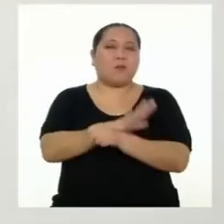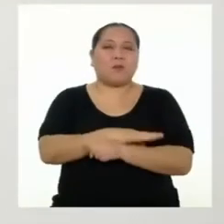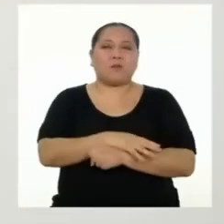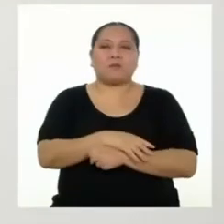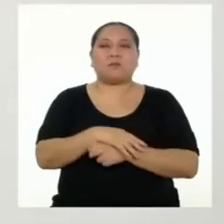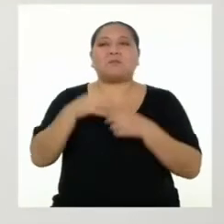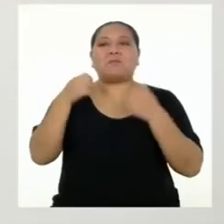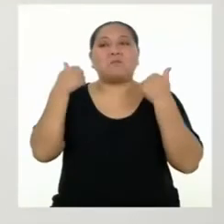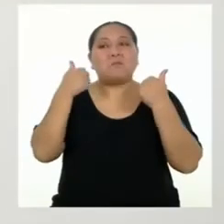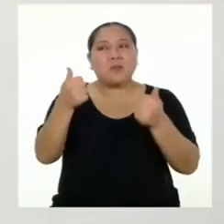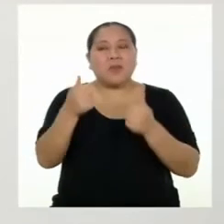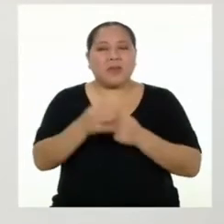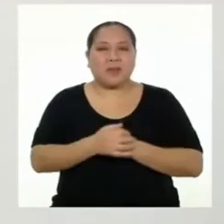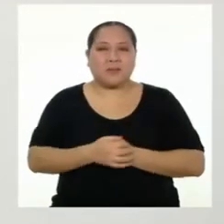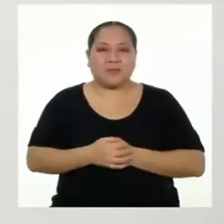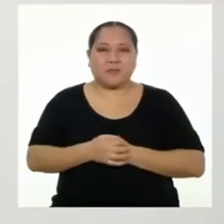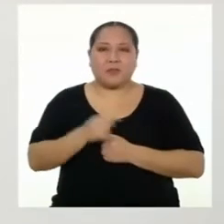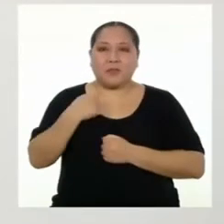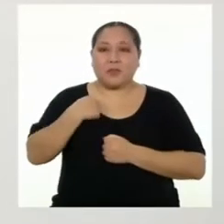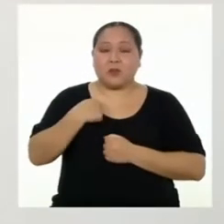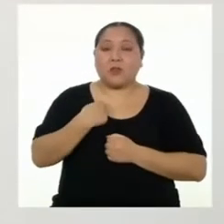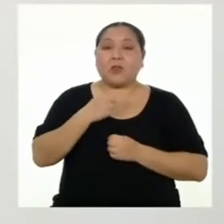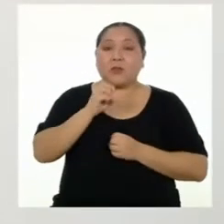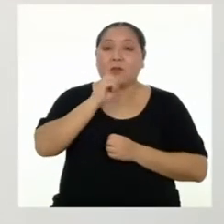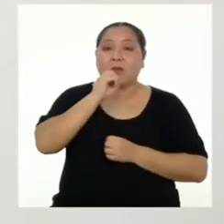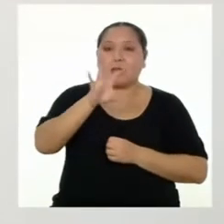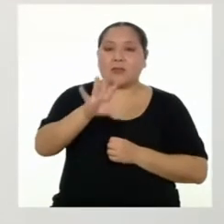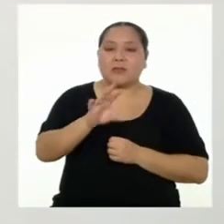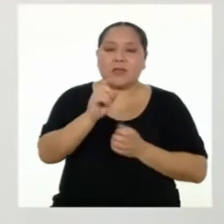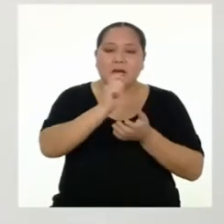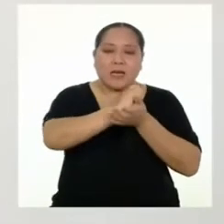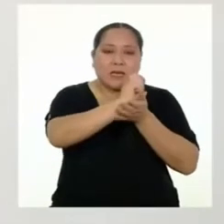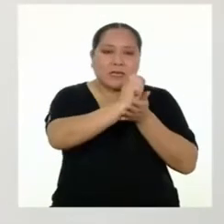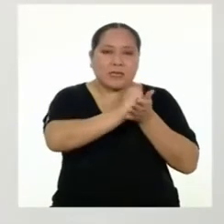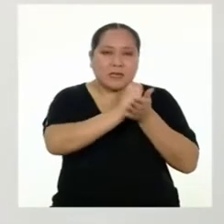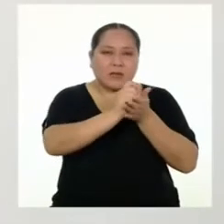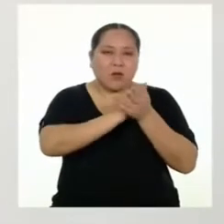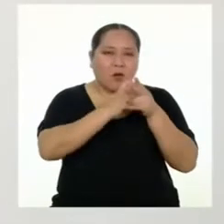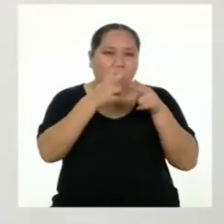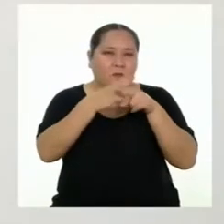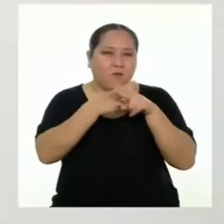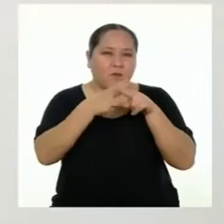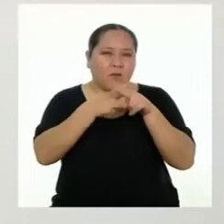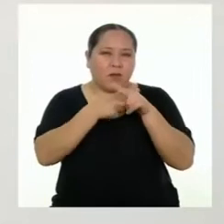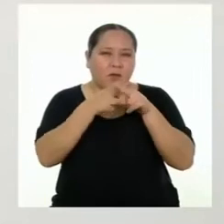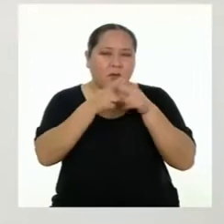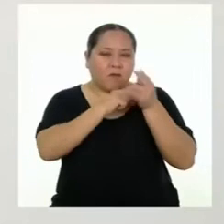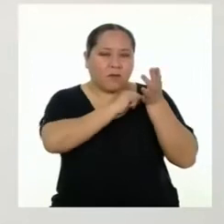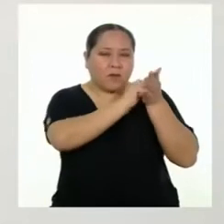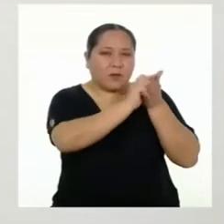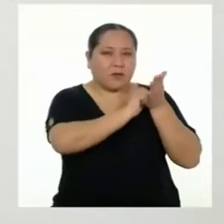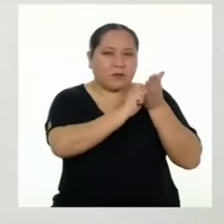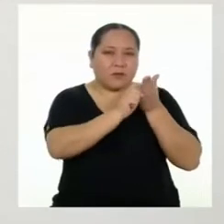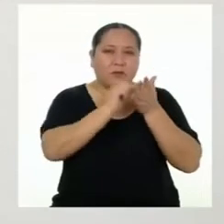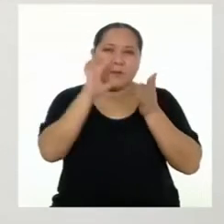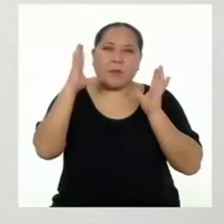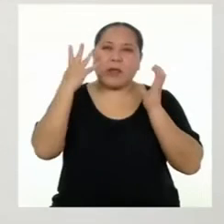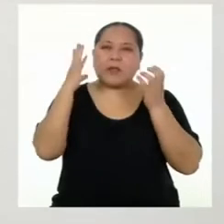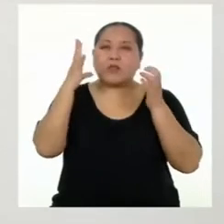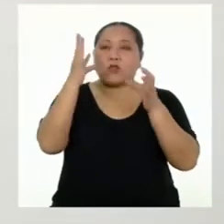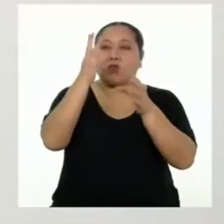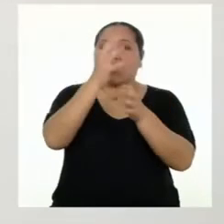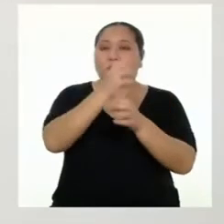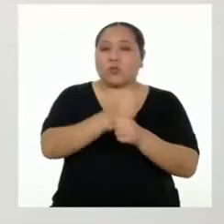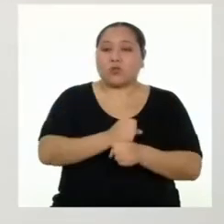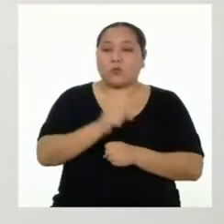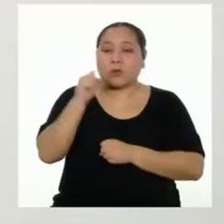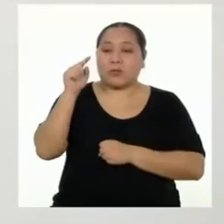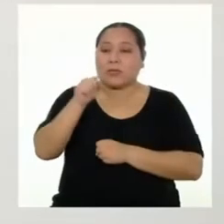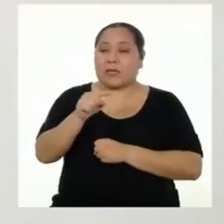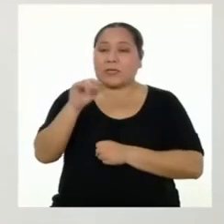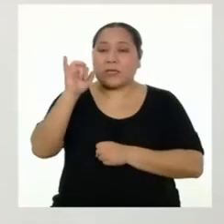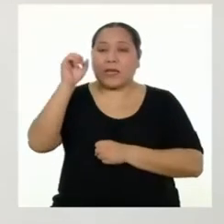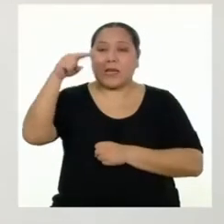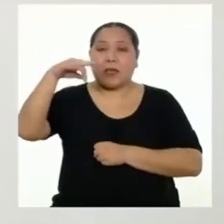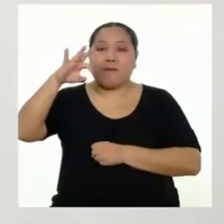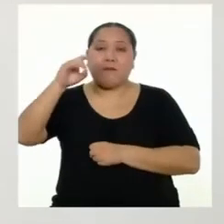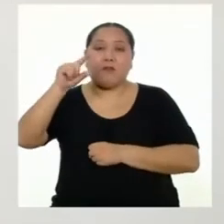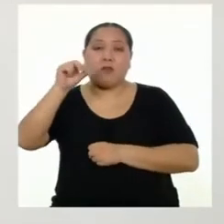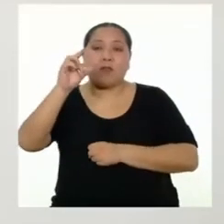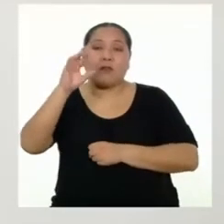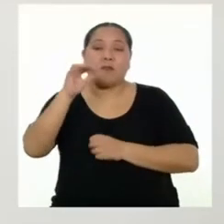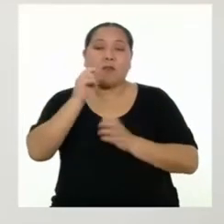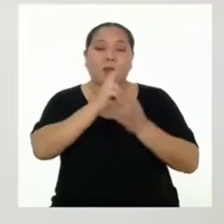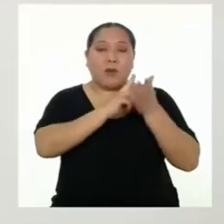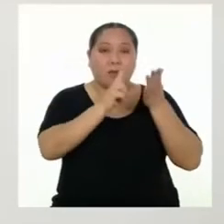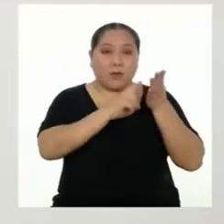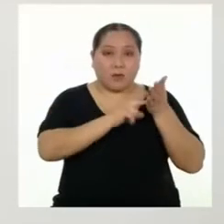¡Qué bueno! Justo te iba a proponer que redactemos un breve texto a manera de resumen, a partir de la infografía que